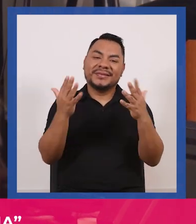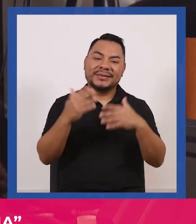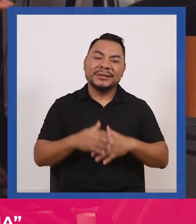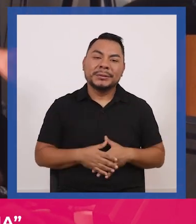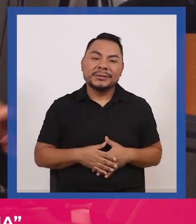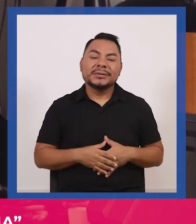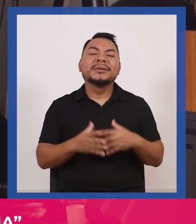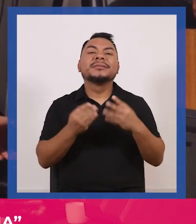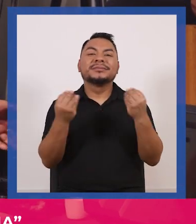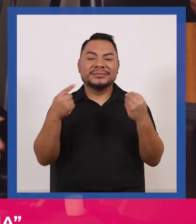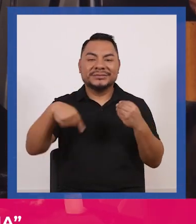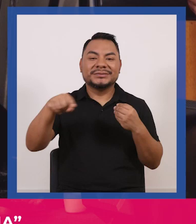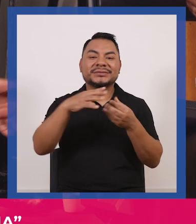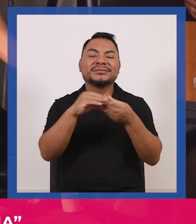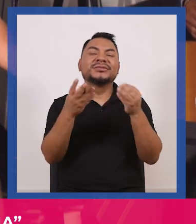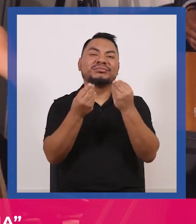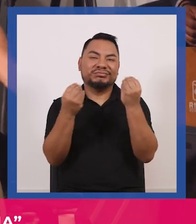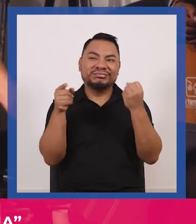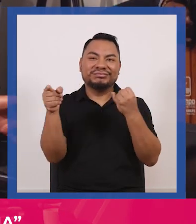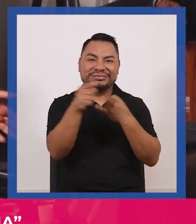¿cuántas novelas? ¿cuántas novelas?